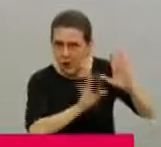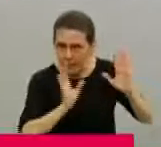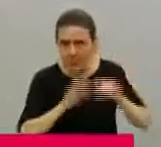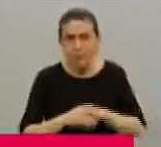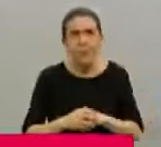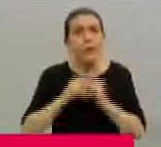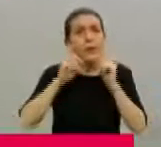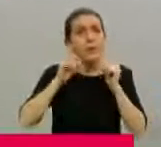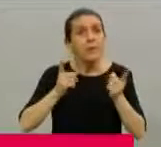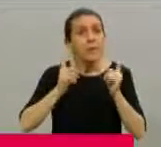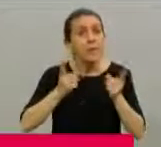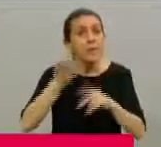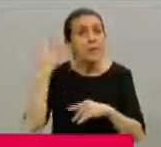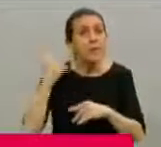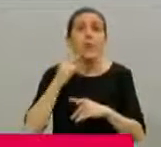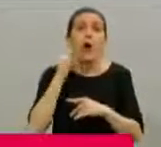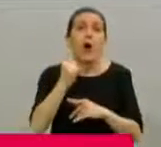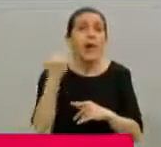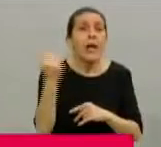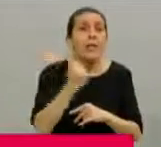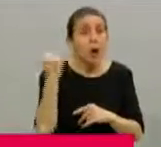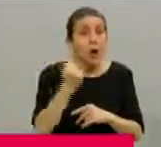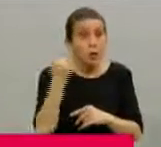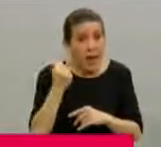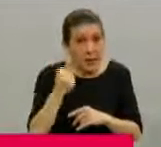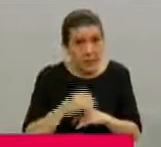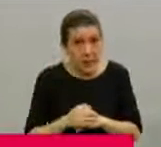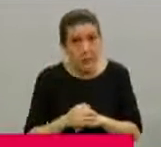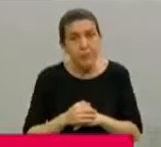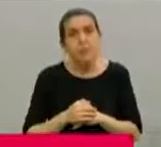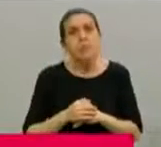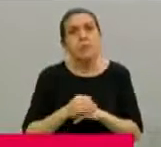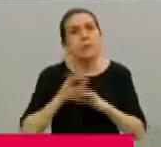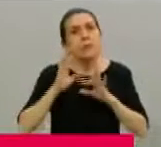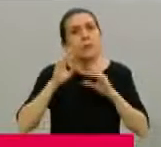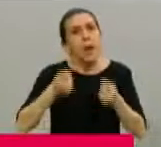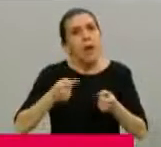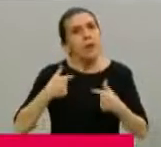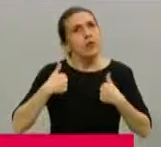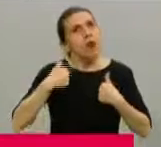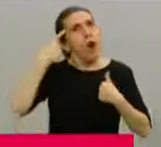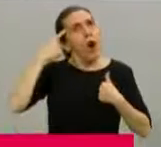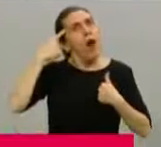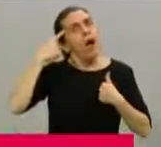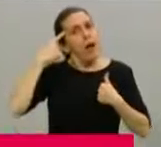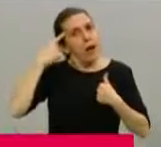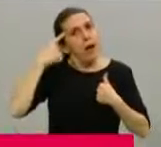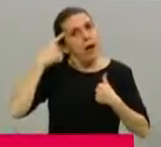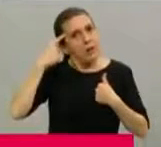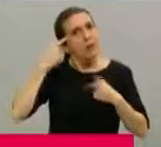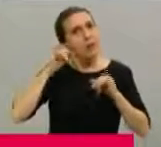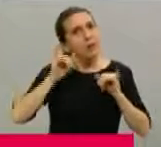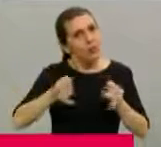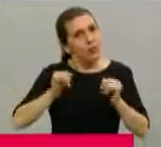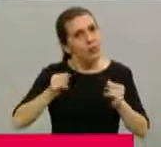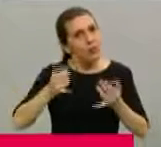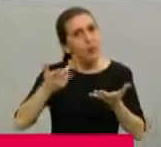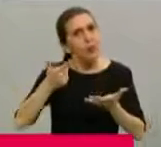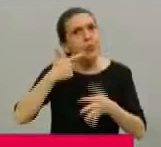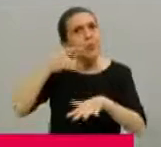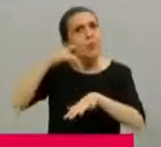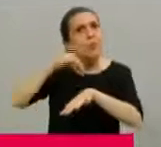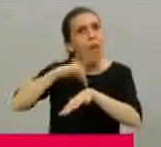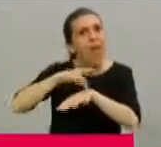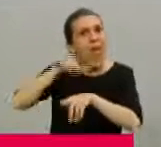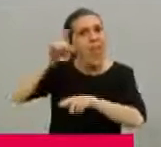Como dato importante, el reconocimiento que la población está haciendo de los médicos, de los